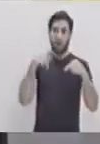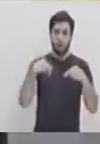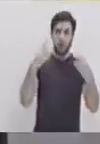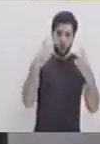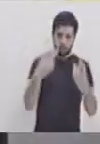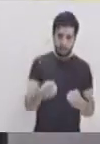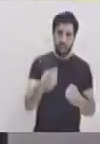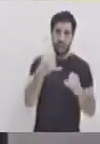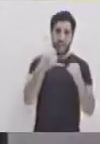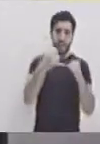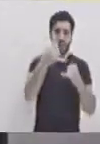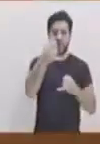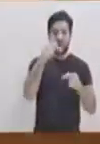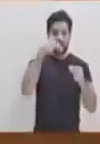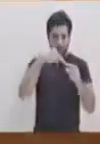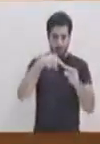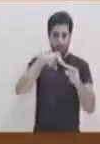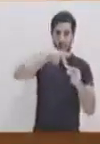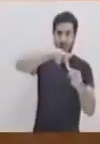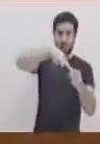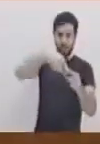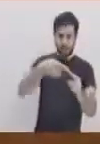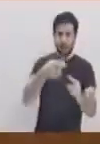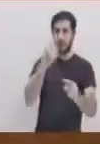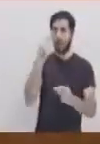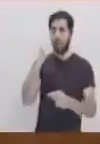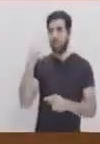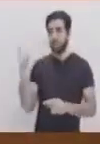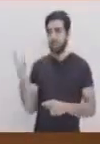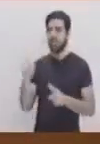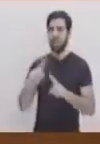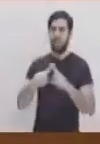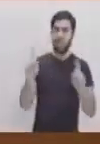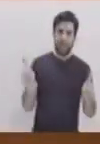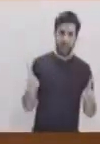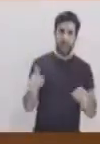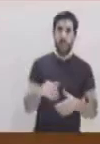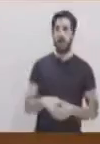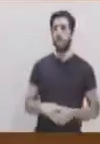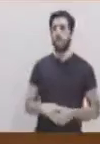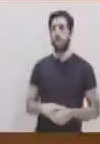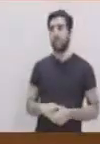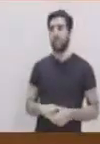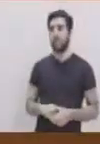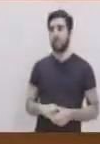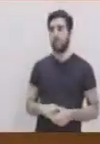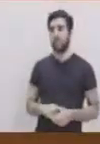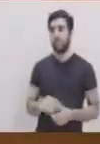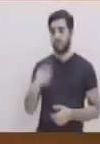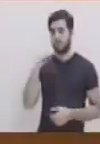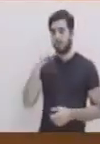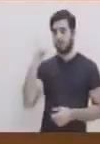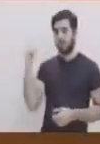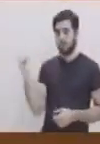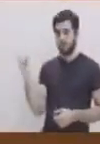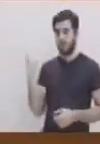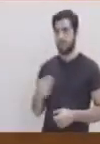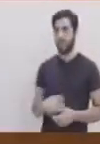contraria. Voy a volver a hacerlo, pero ahora lo voy a hacer en posición contraria.